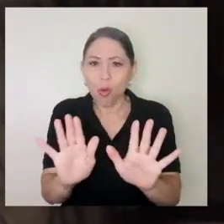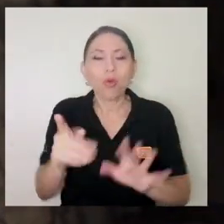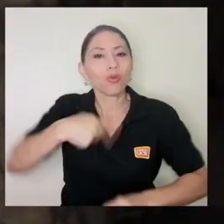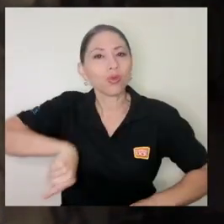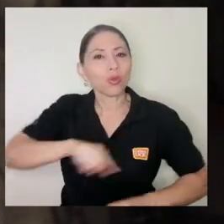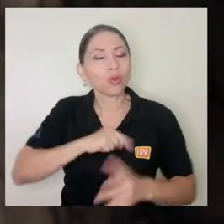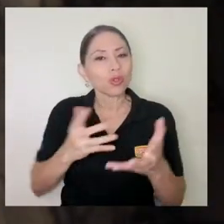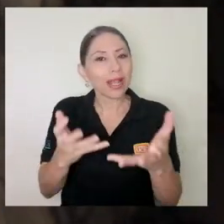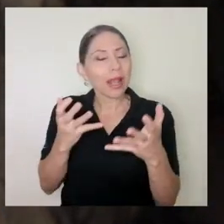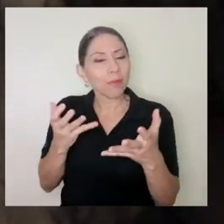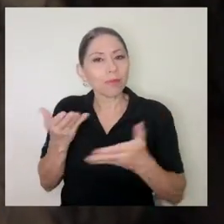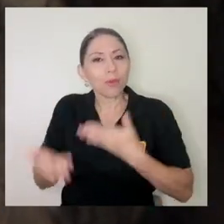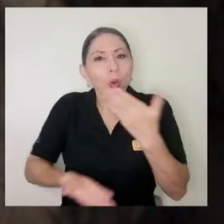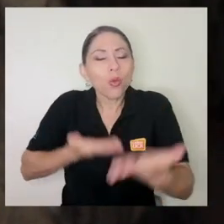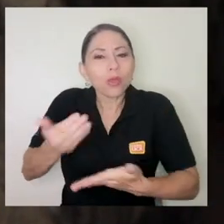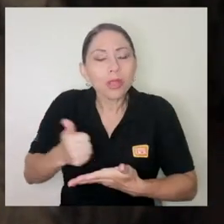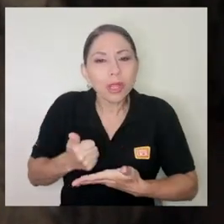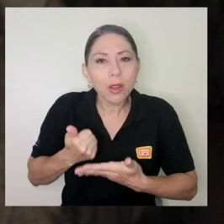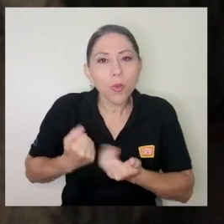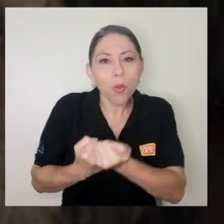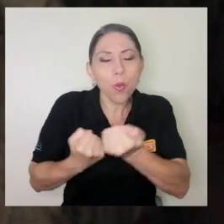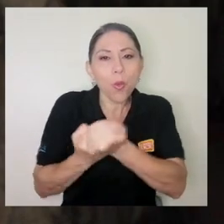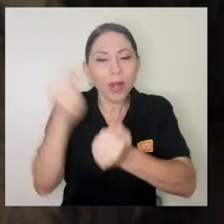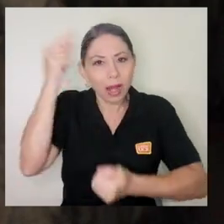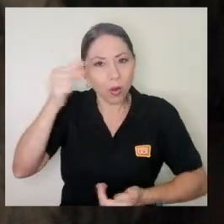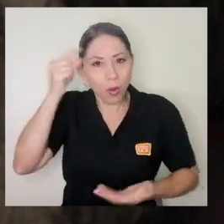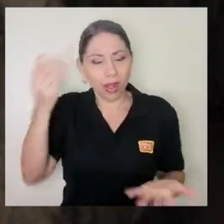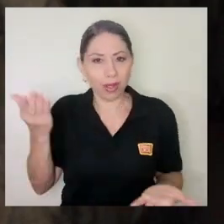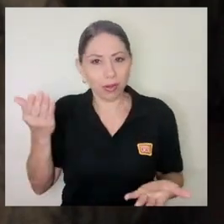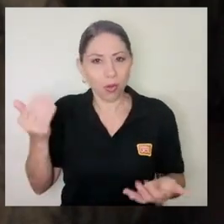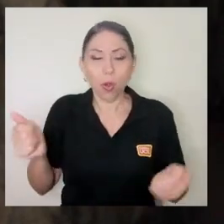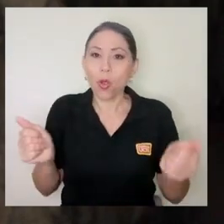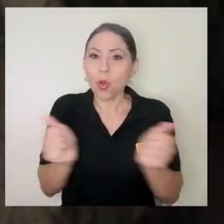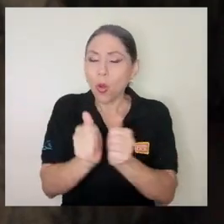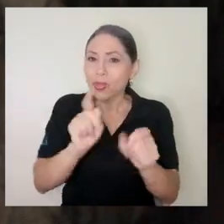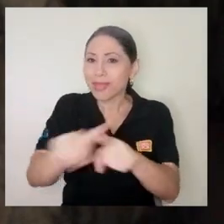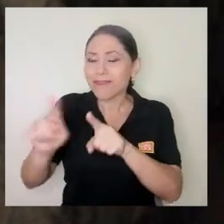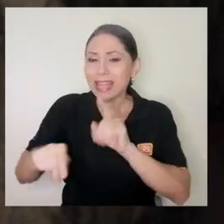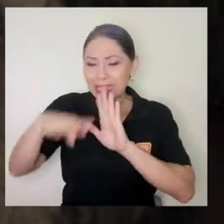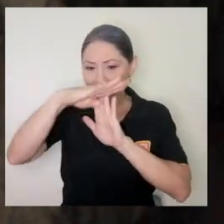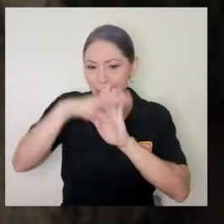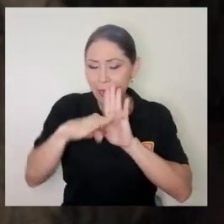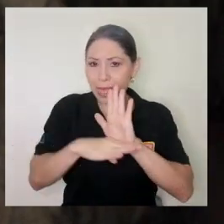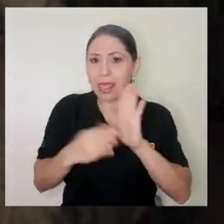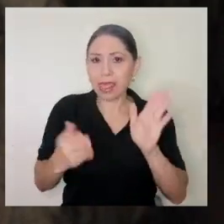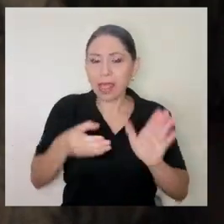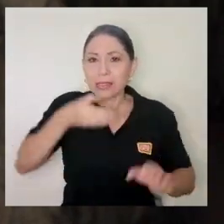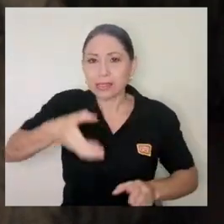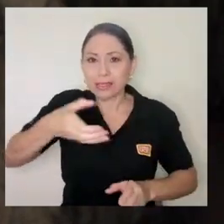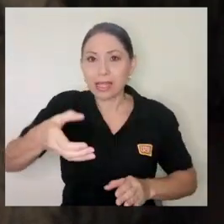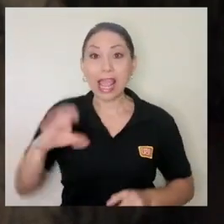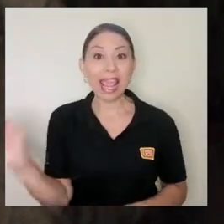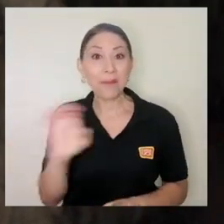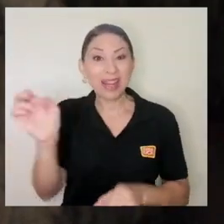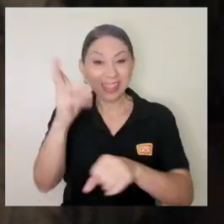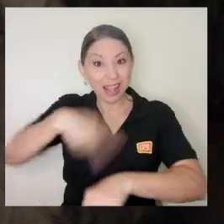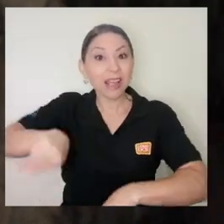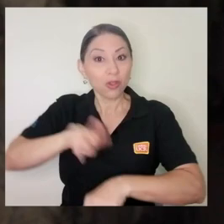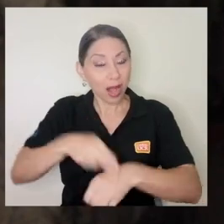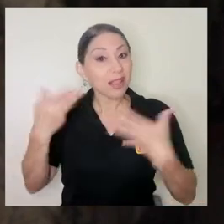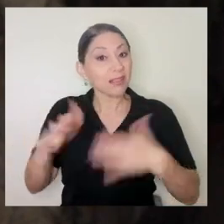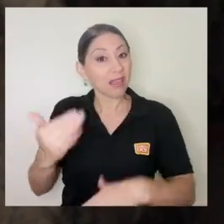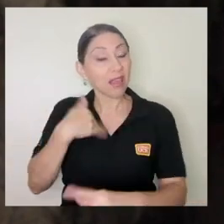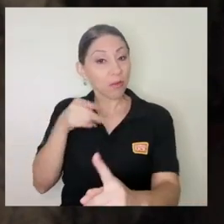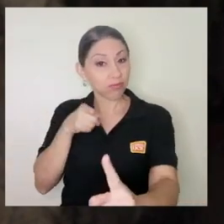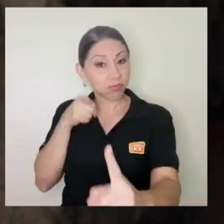contribuir con lo que hacía el gobierno con las medidas obviamente aquí tenemos muy claro que en una emergencia nacional hay una dirección